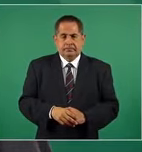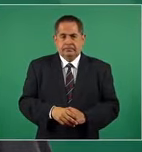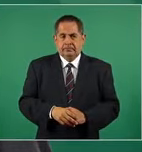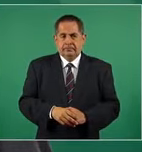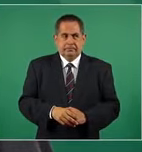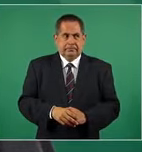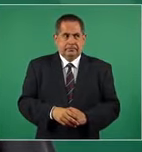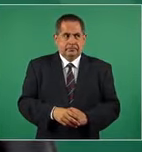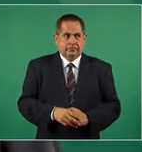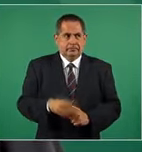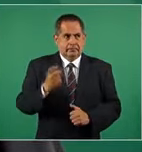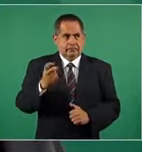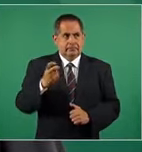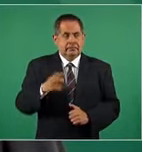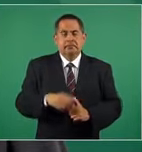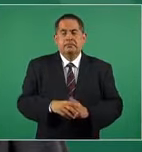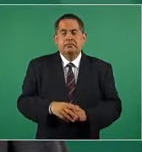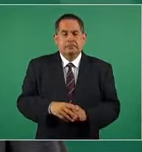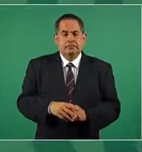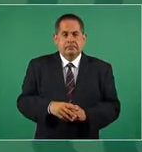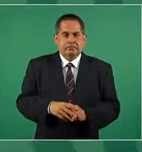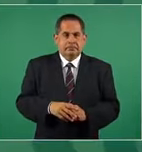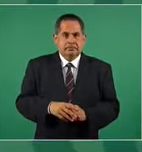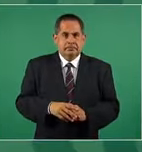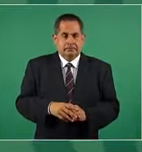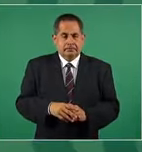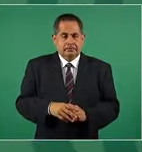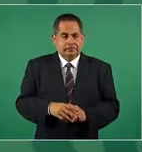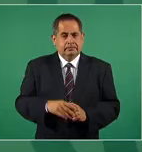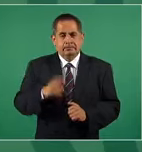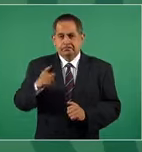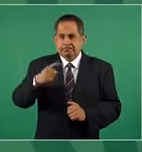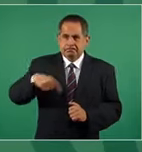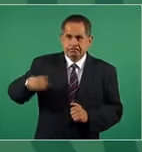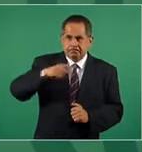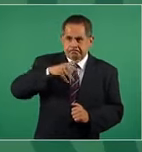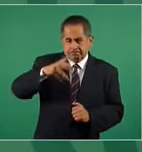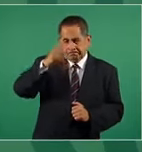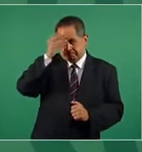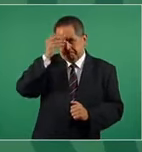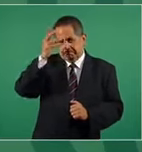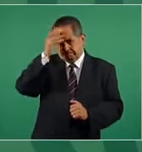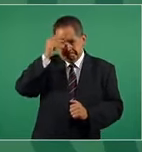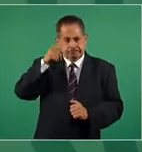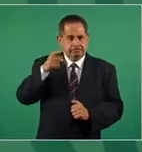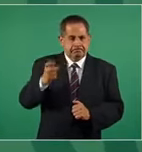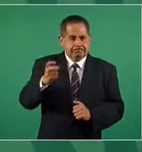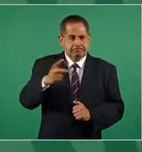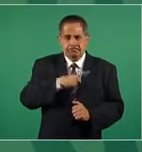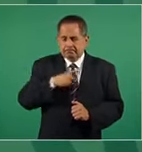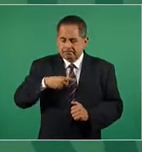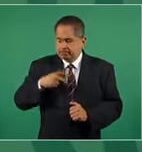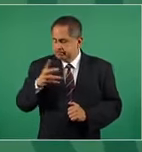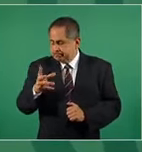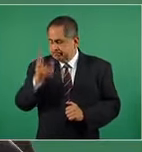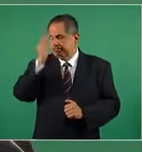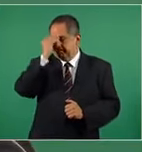Pero bueno, todo esto es enseñanza y hay que sacar